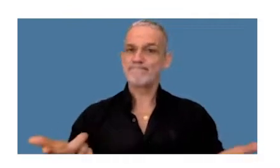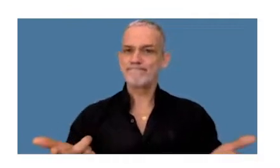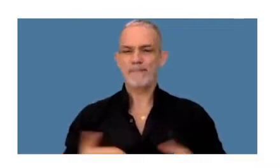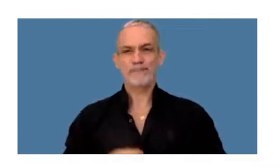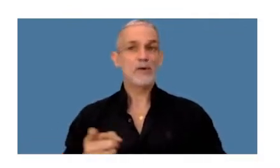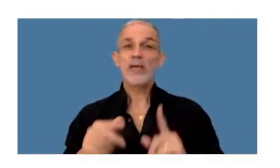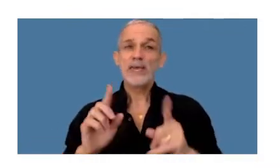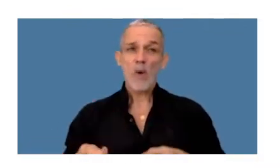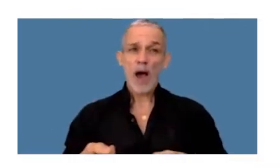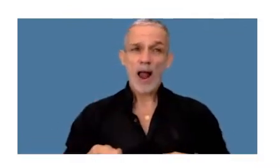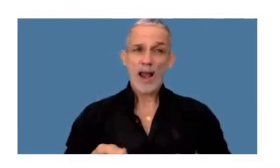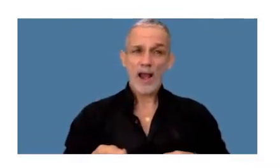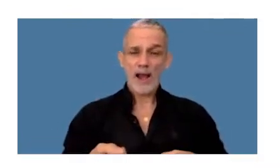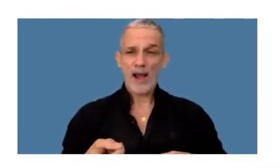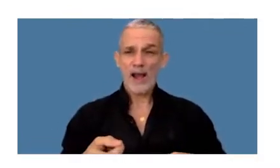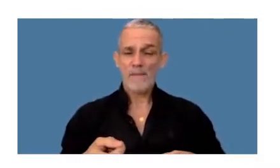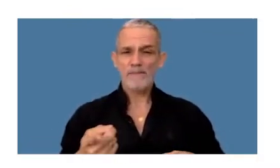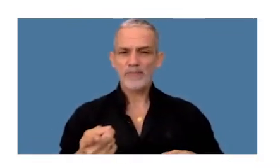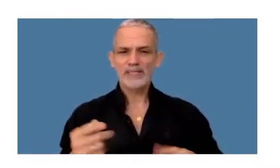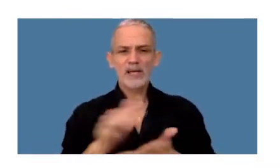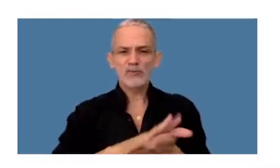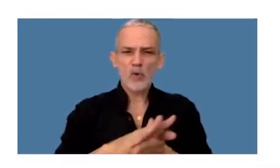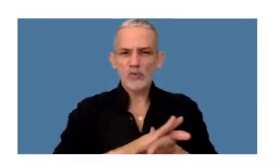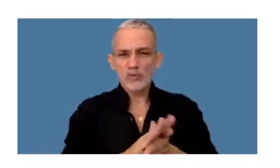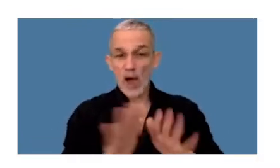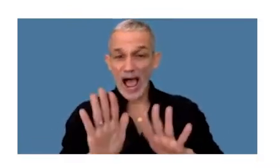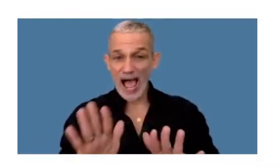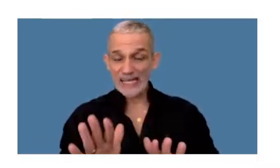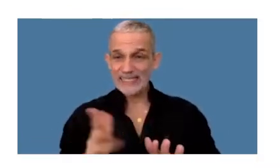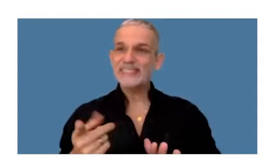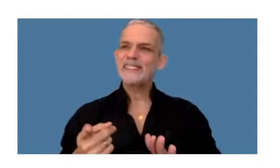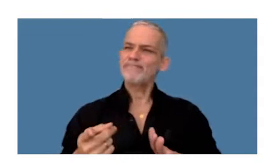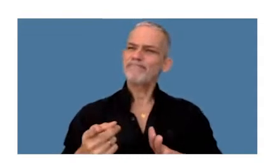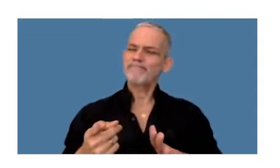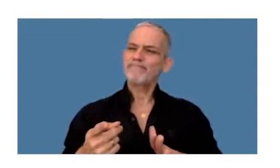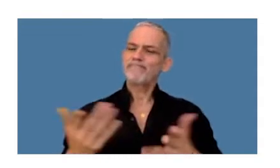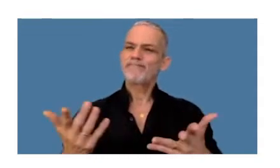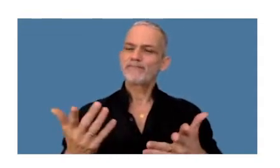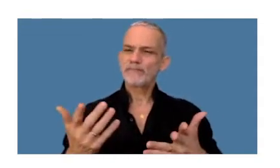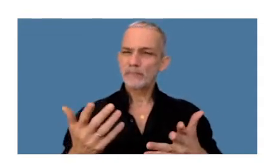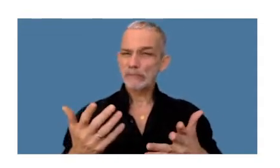obstante esta solución de la doctrina en